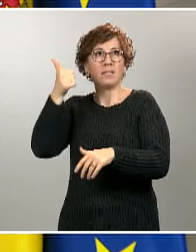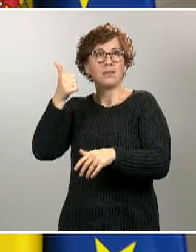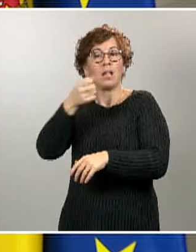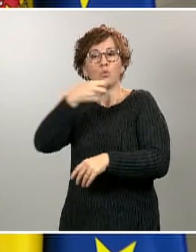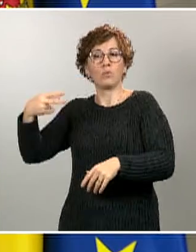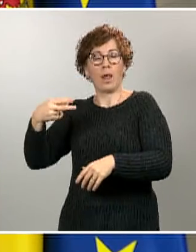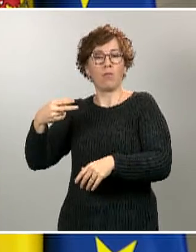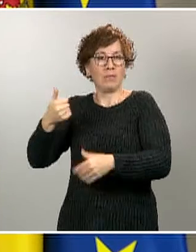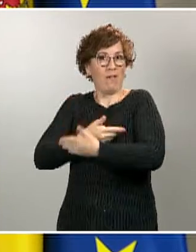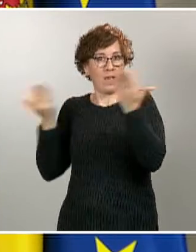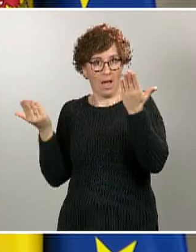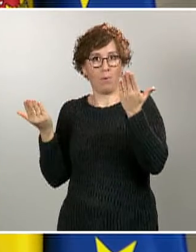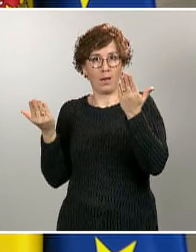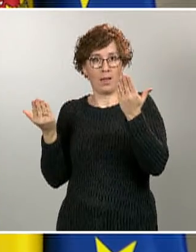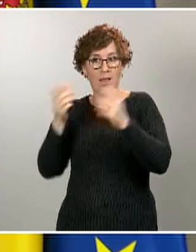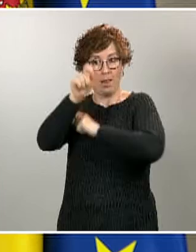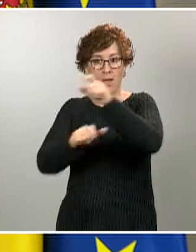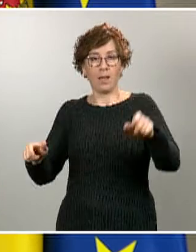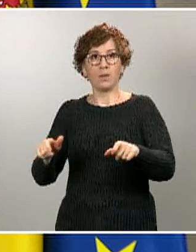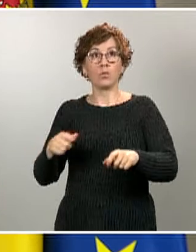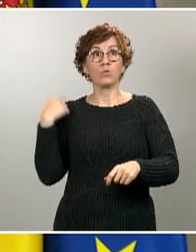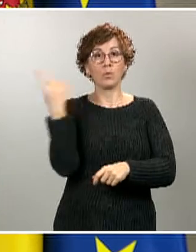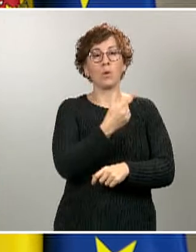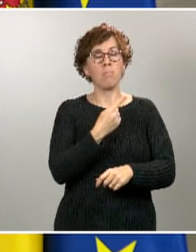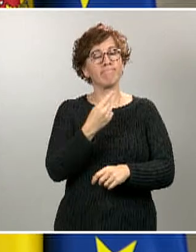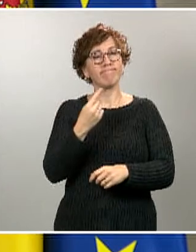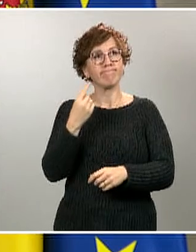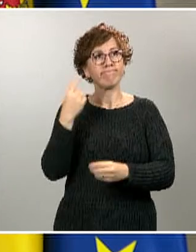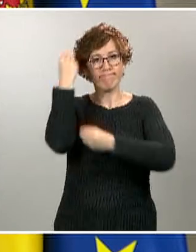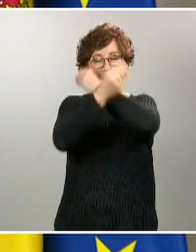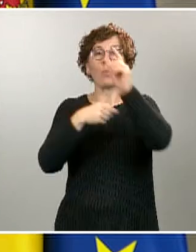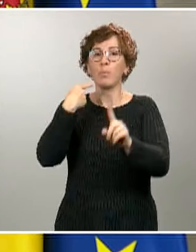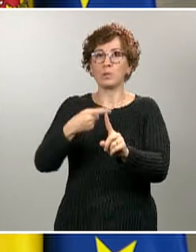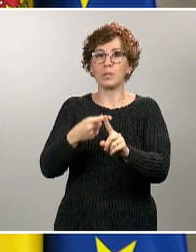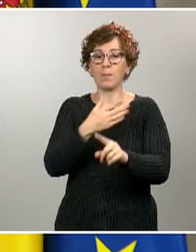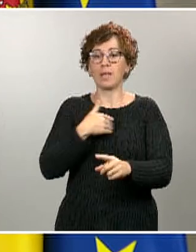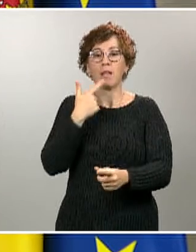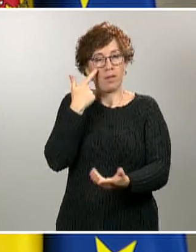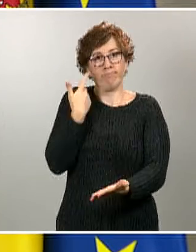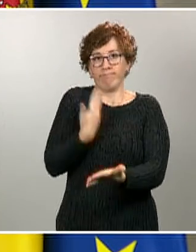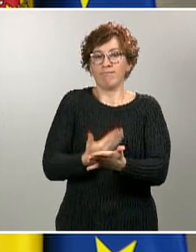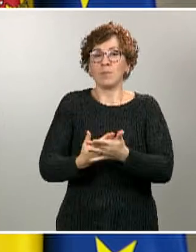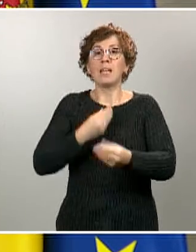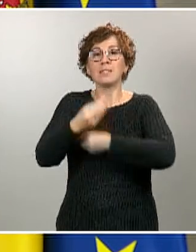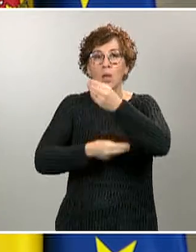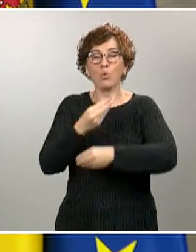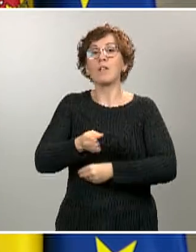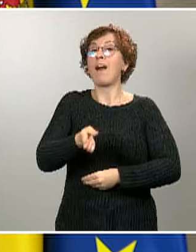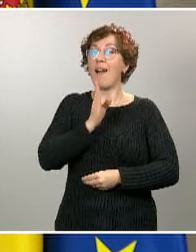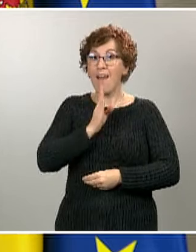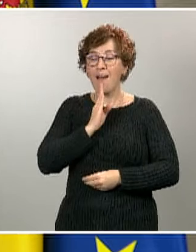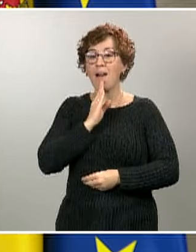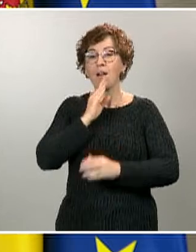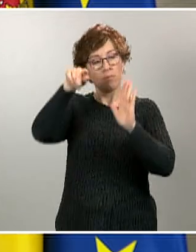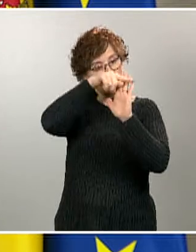Hubo una valoración positiva y una constatación de que se estaba usando conforme a las condiciones y los protocolos que se habían